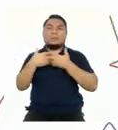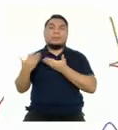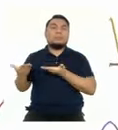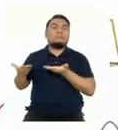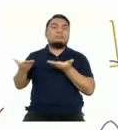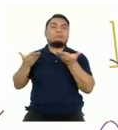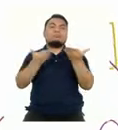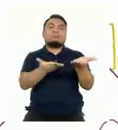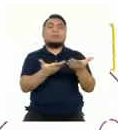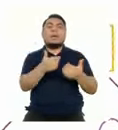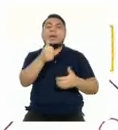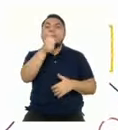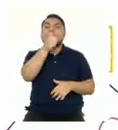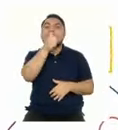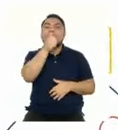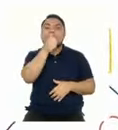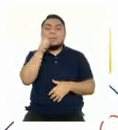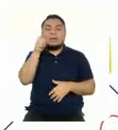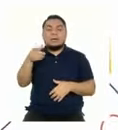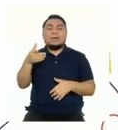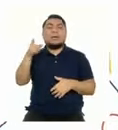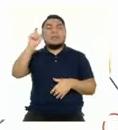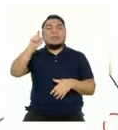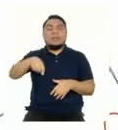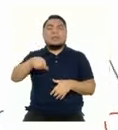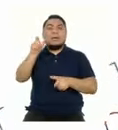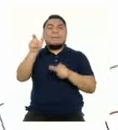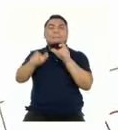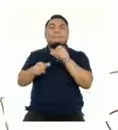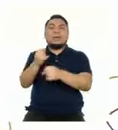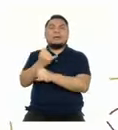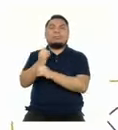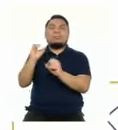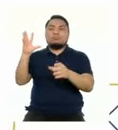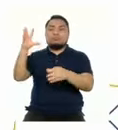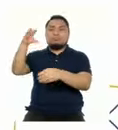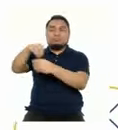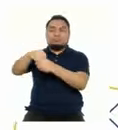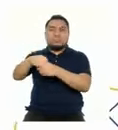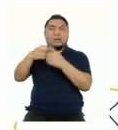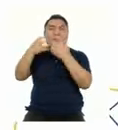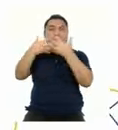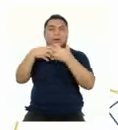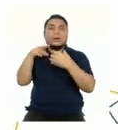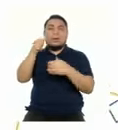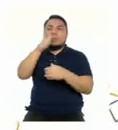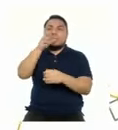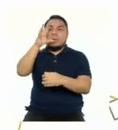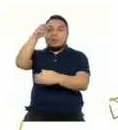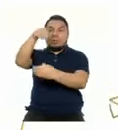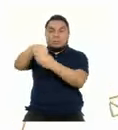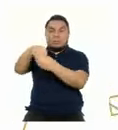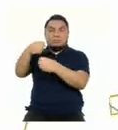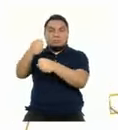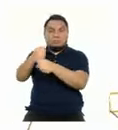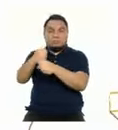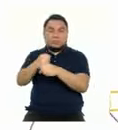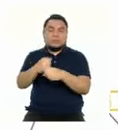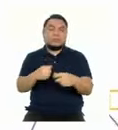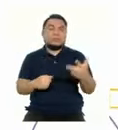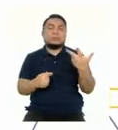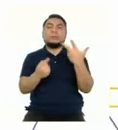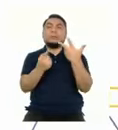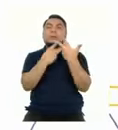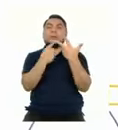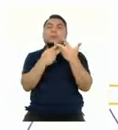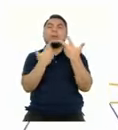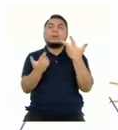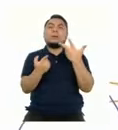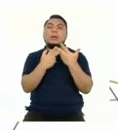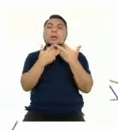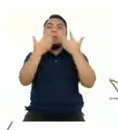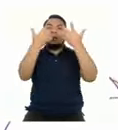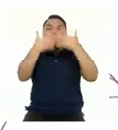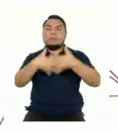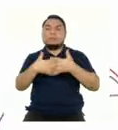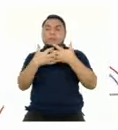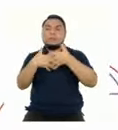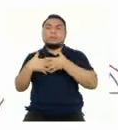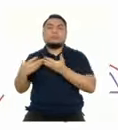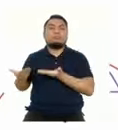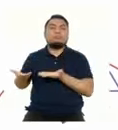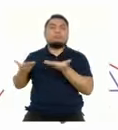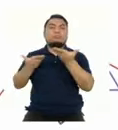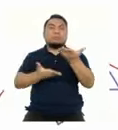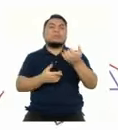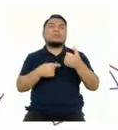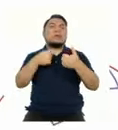prestadora privada que depende de personas naturales o jurídicas privadas. Y en tercer lugar, a la empresa